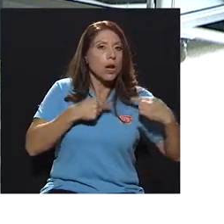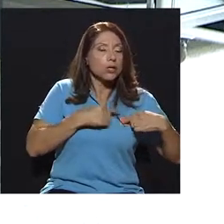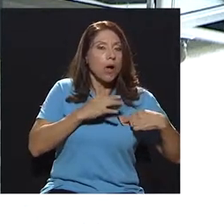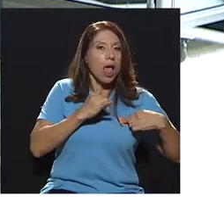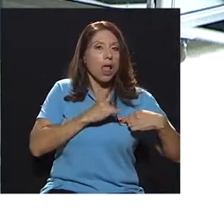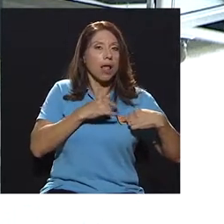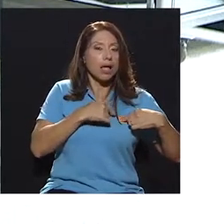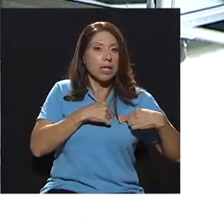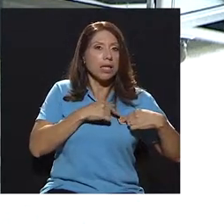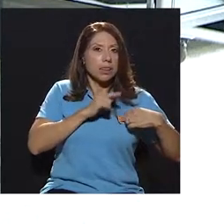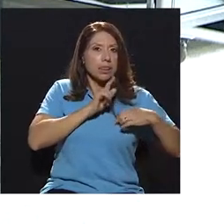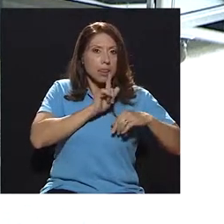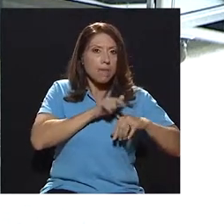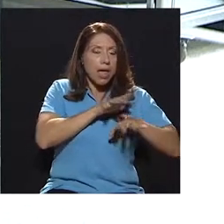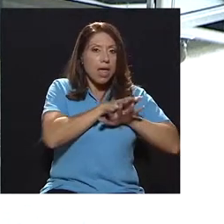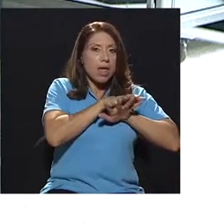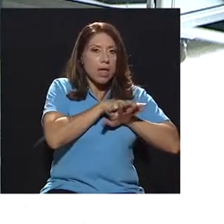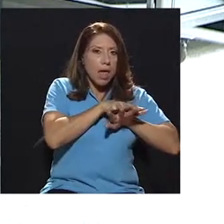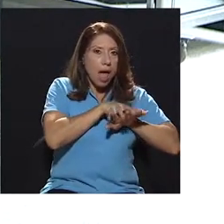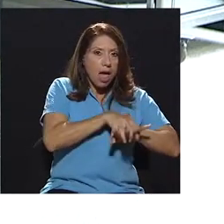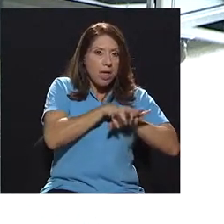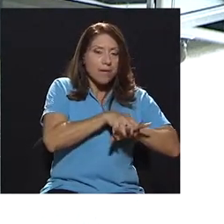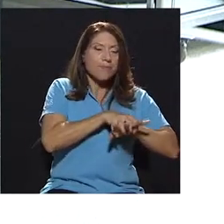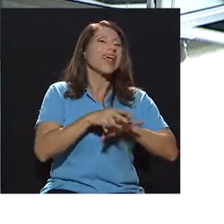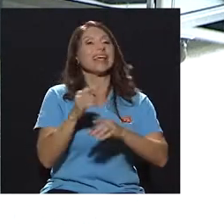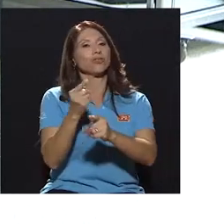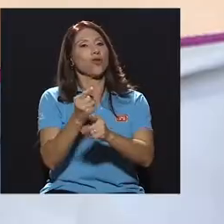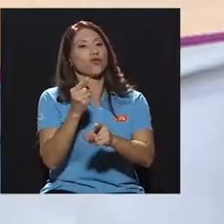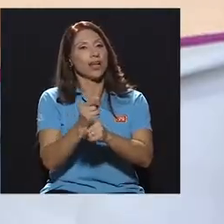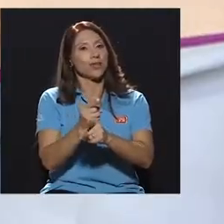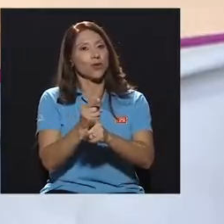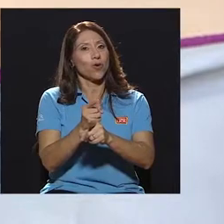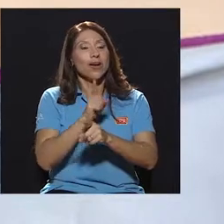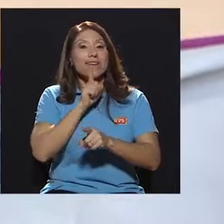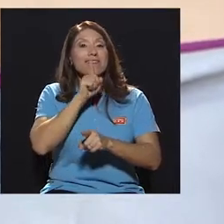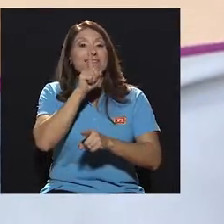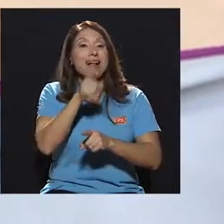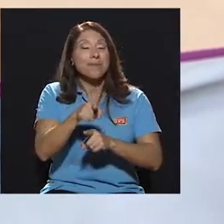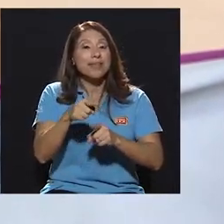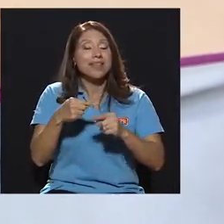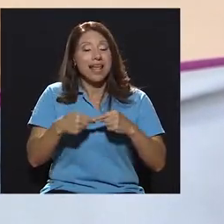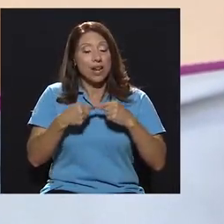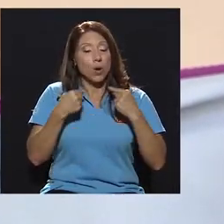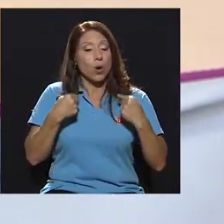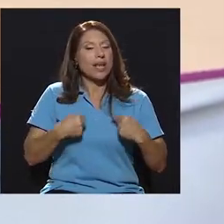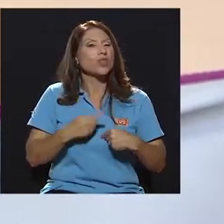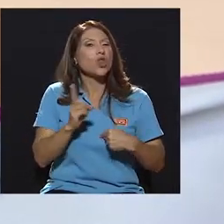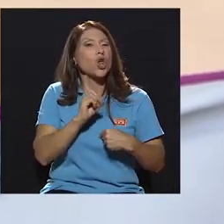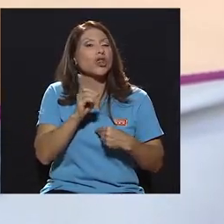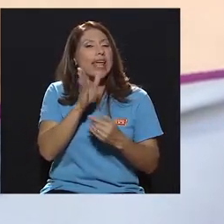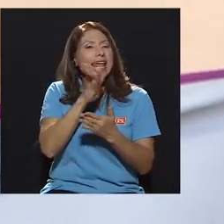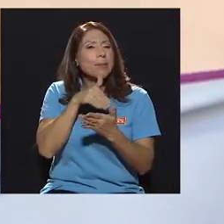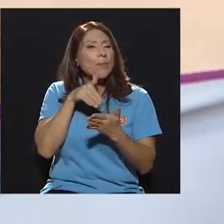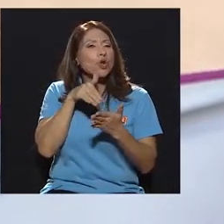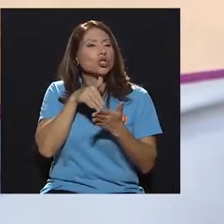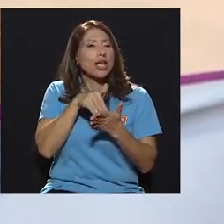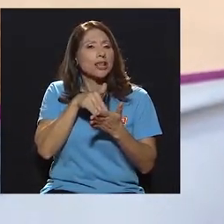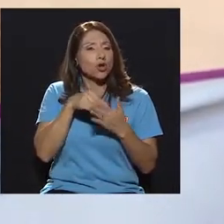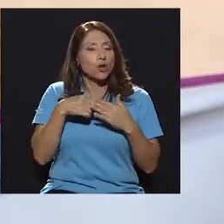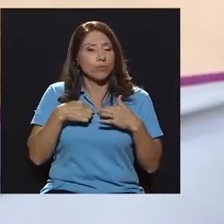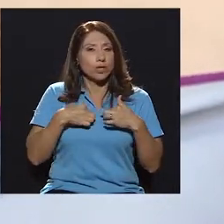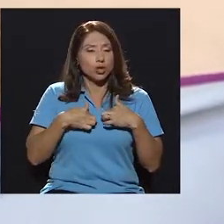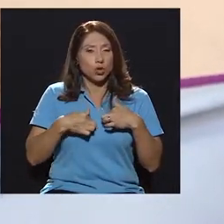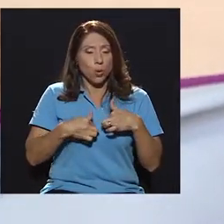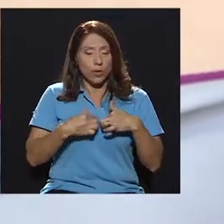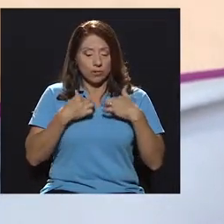personas de que la compresión hay que darle al lado izquierdo. Es correcto, anatómicamente el corazón se encuentra en el puro centro del tórax, ¿ok? Sobre